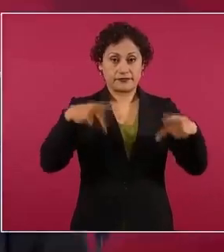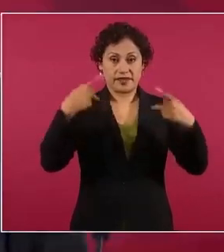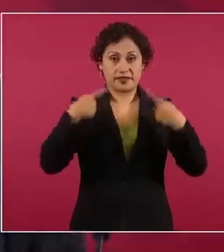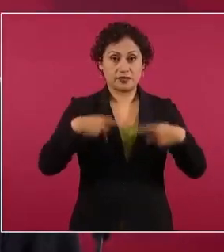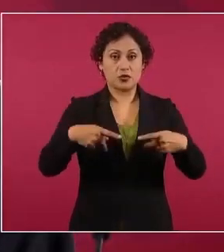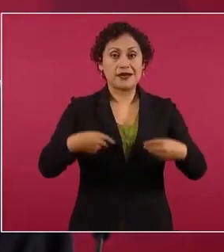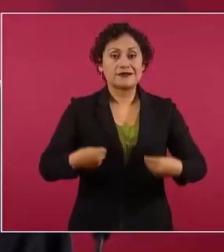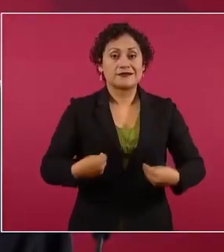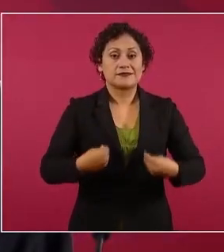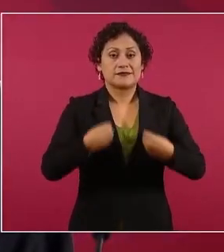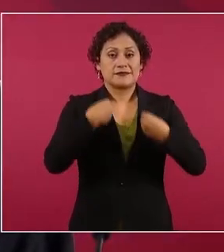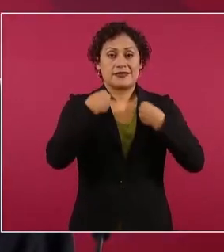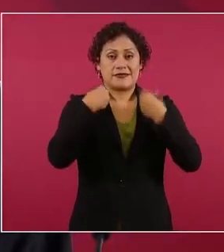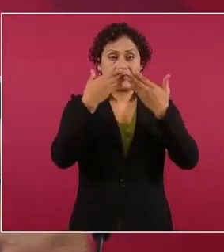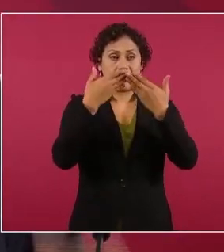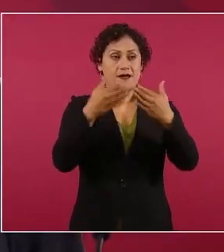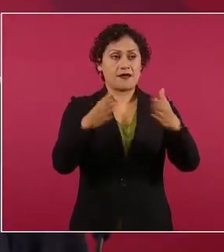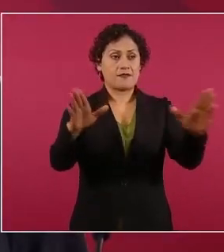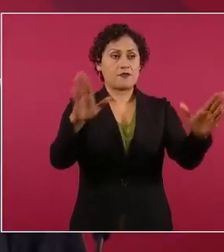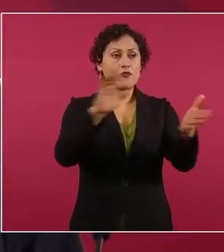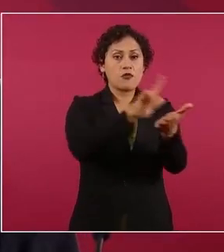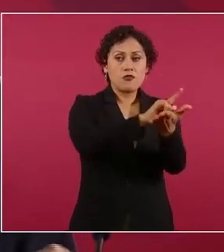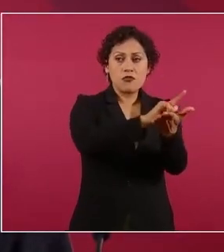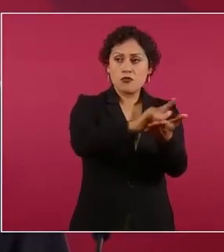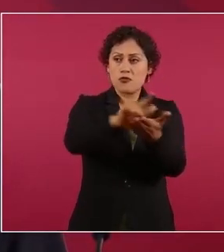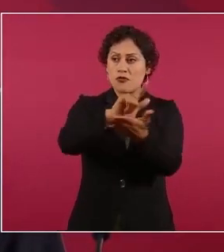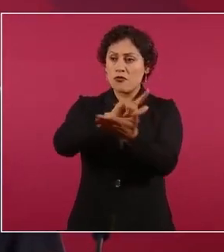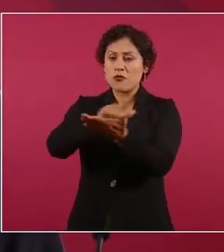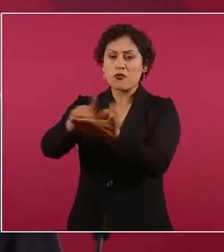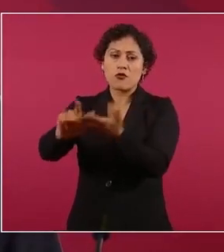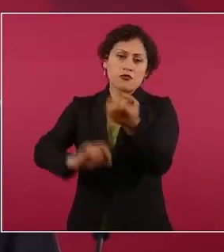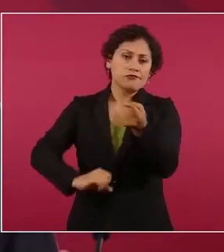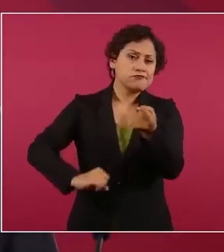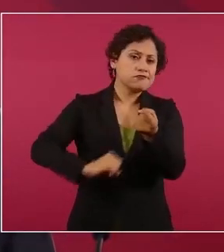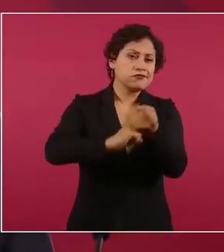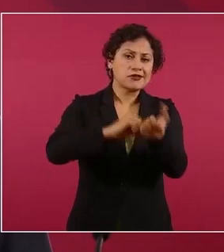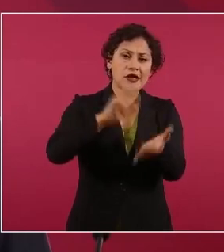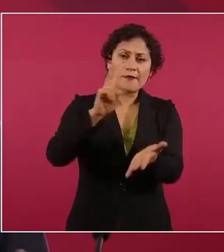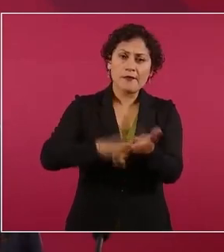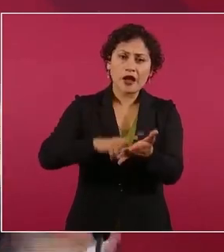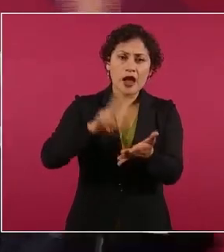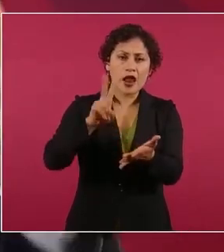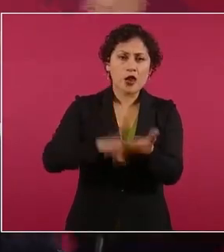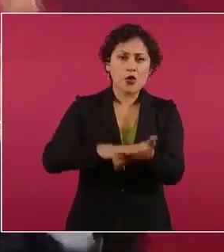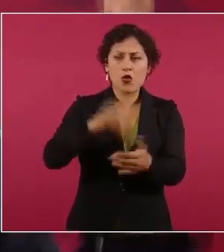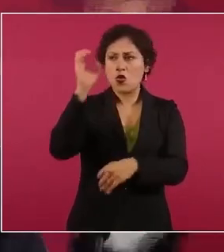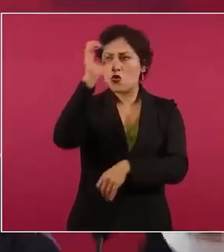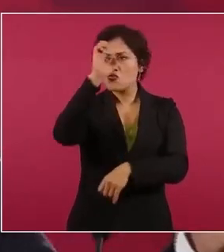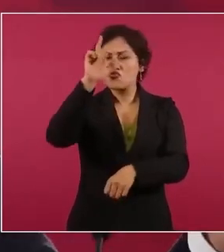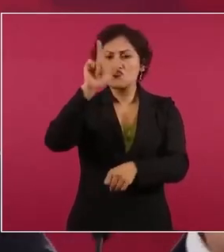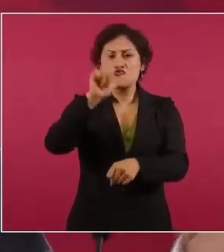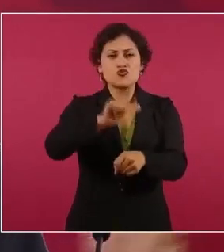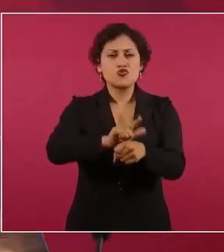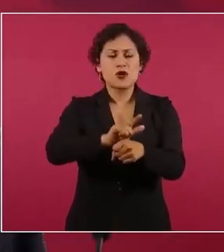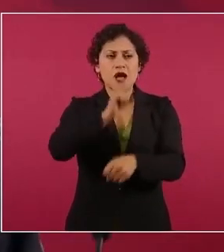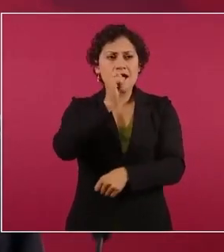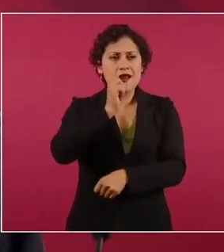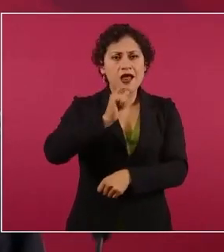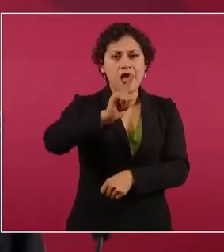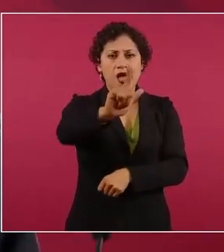la vida pública que se fortalezcan valores culturales morales espirituales que eso es lo más importante